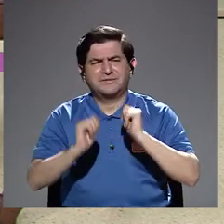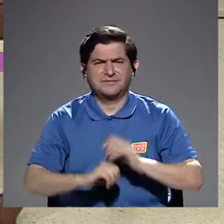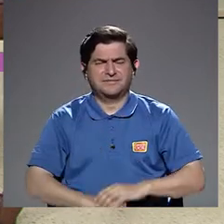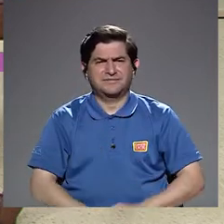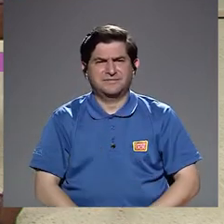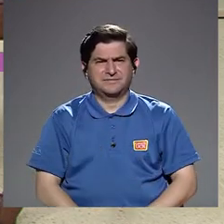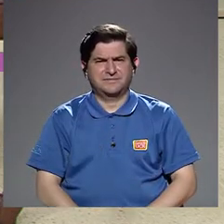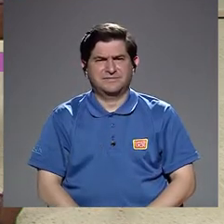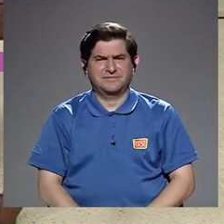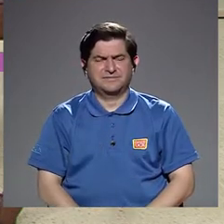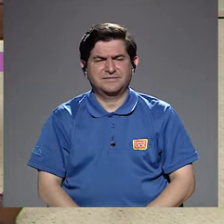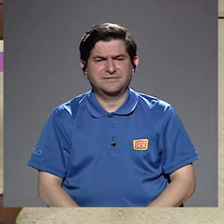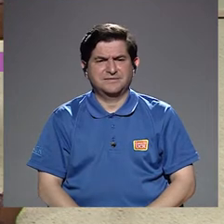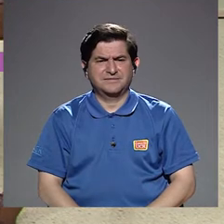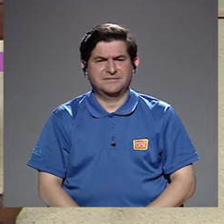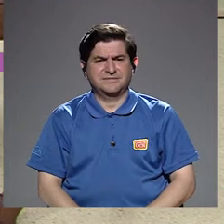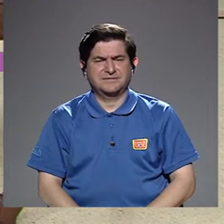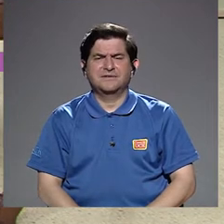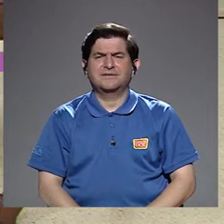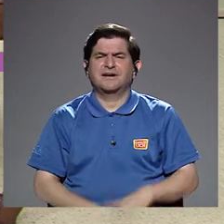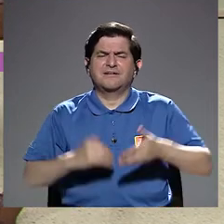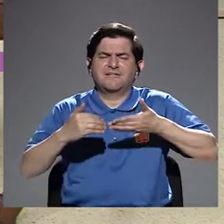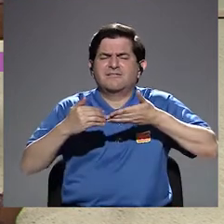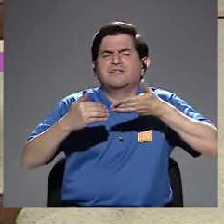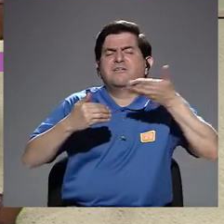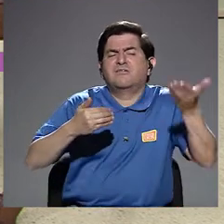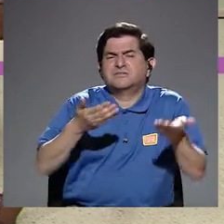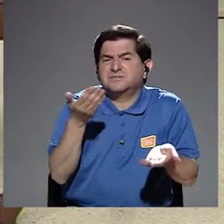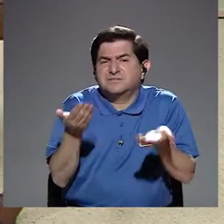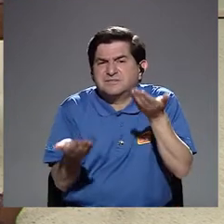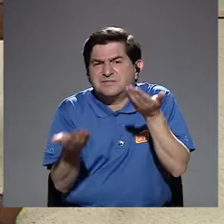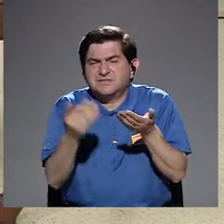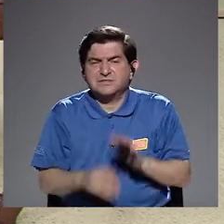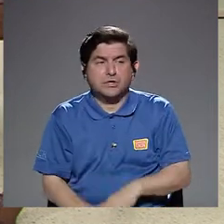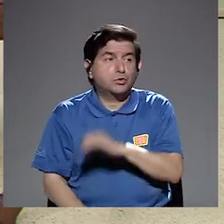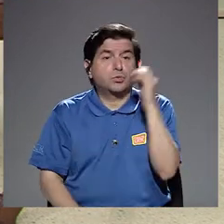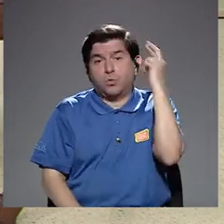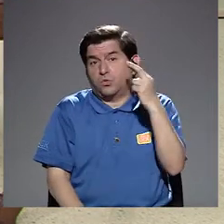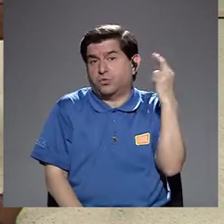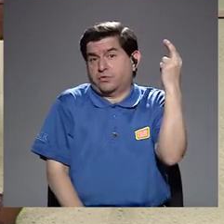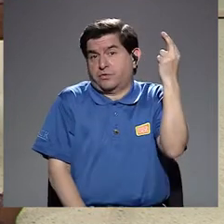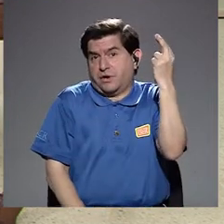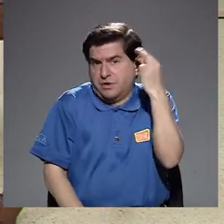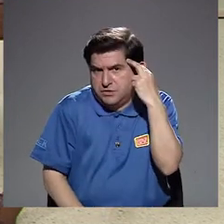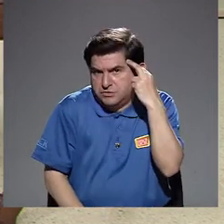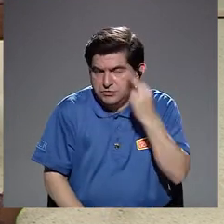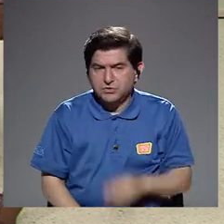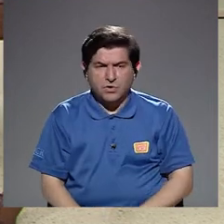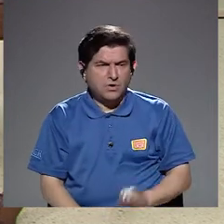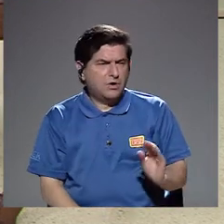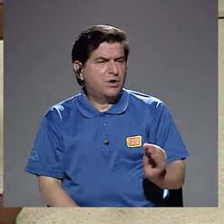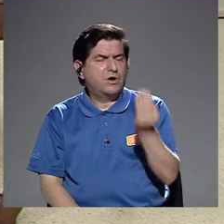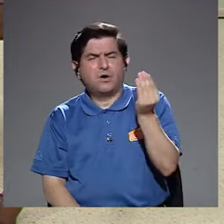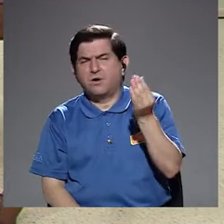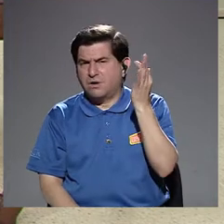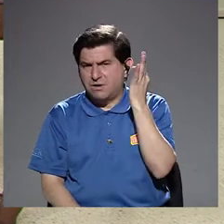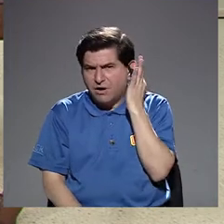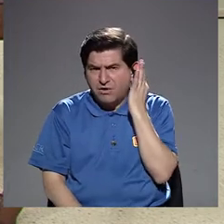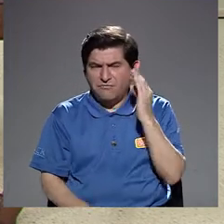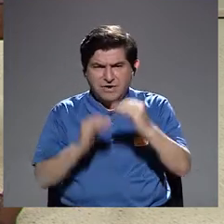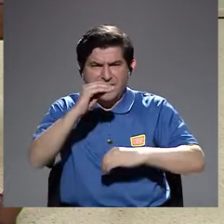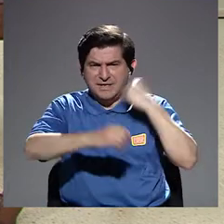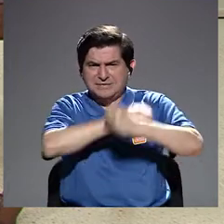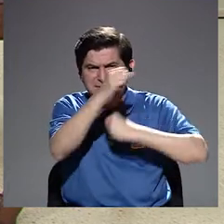¿qué puede llevar, digamos, qué factores, qué razones pueden llevar a las menores de edad a